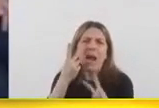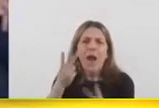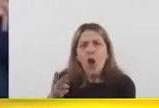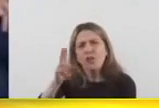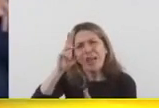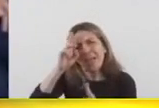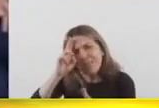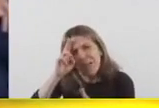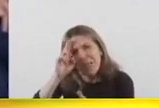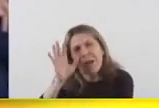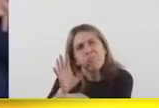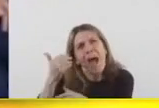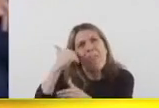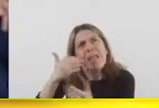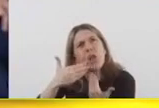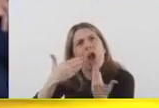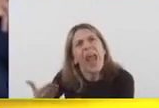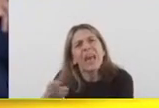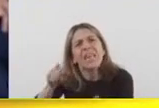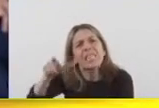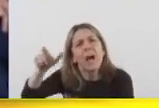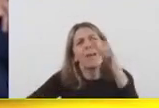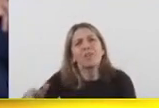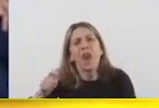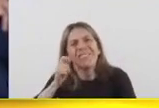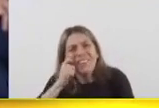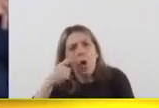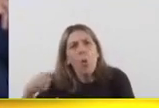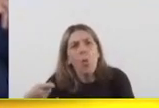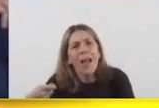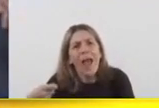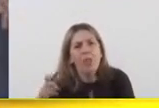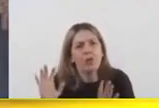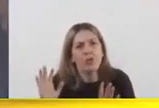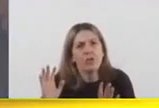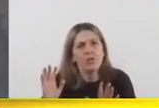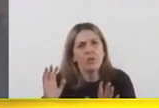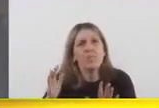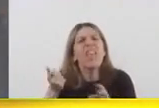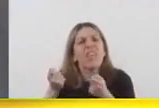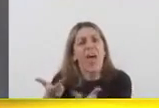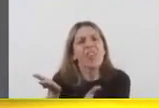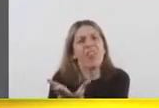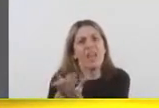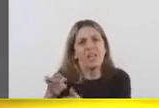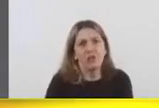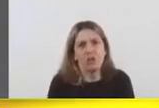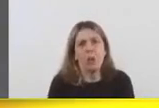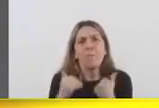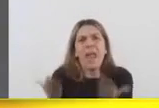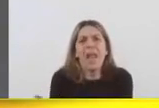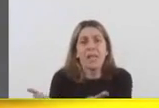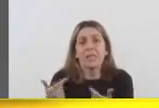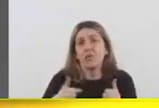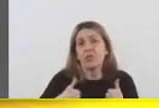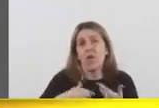remarcando, entre otras cosas, la presencia de Axel Kicillof. La vacuna como eje central, por un lado, en la provincia de Buenos Aires, diciendo que se ha